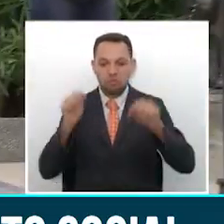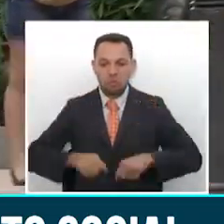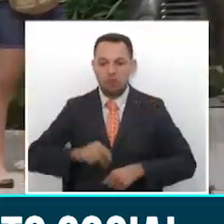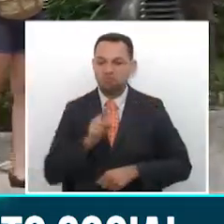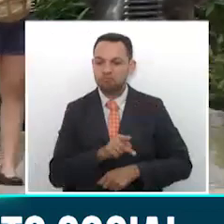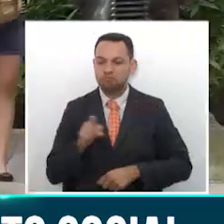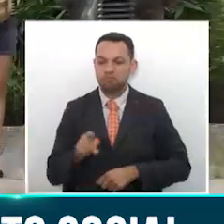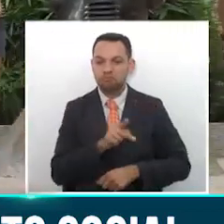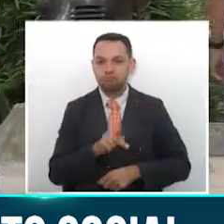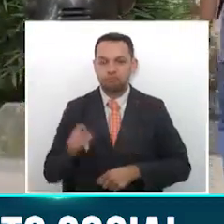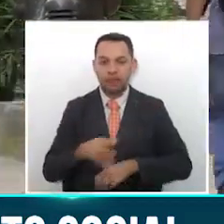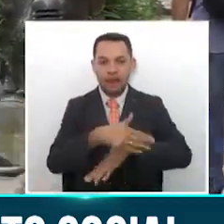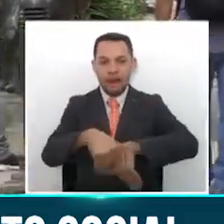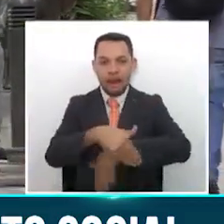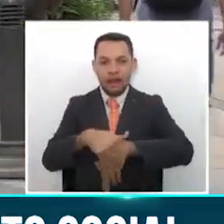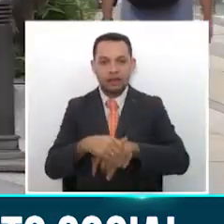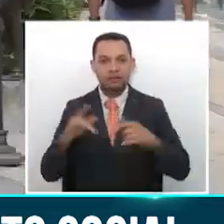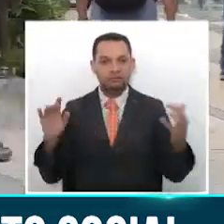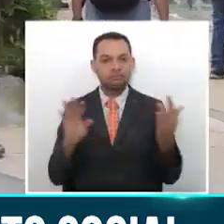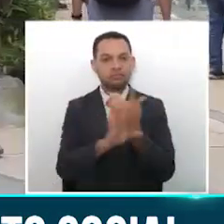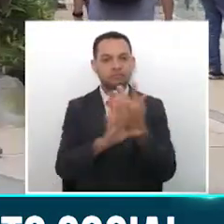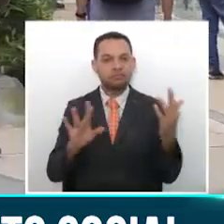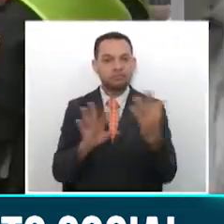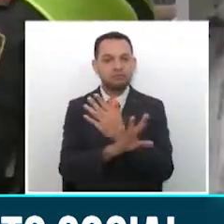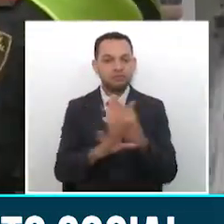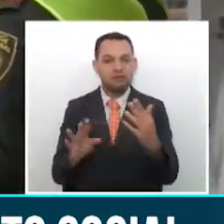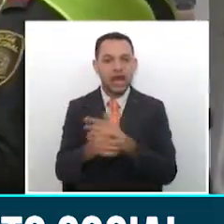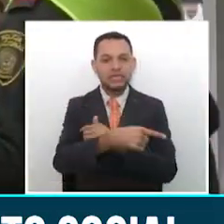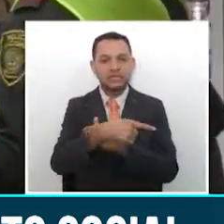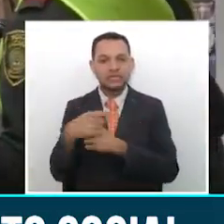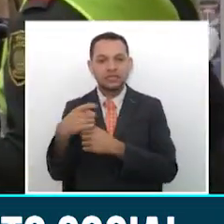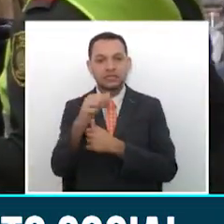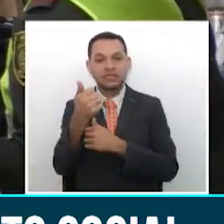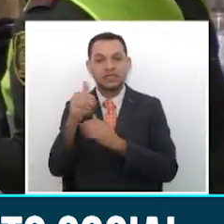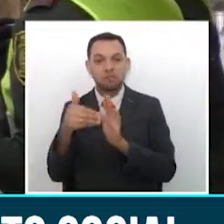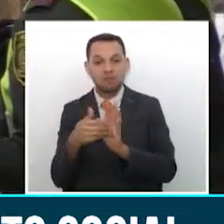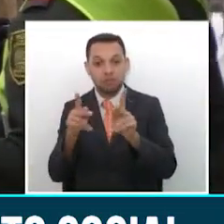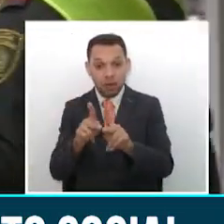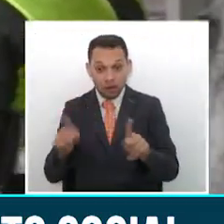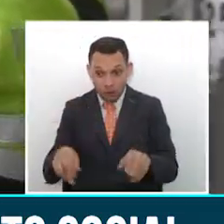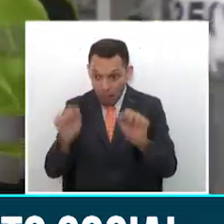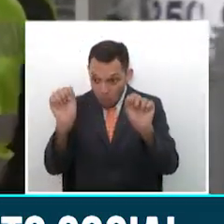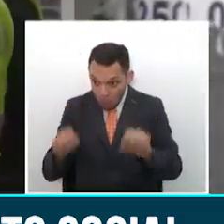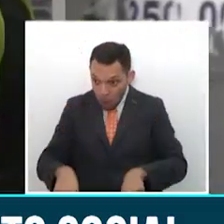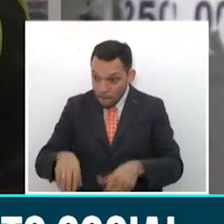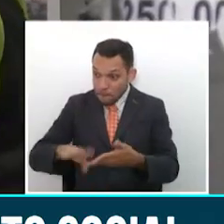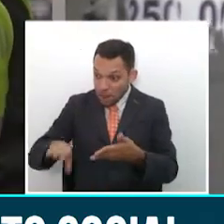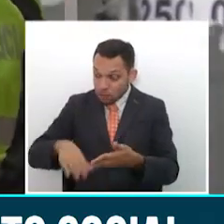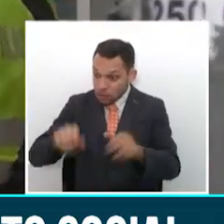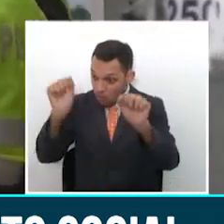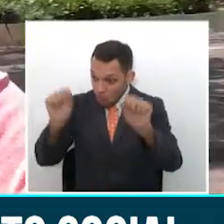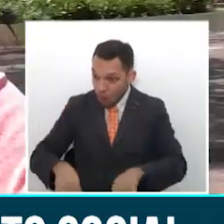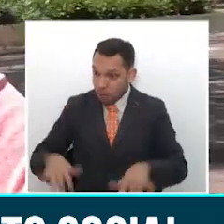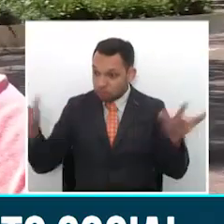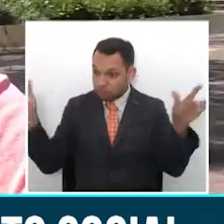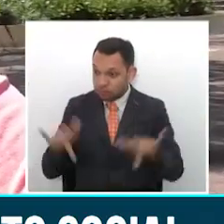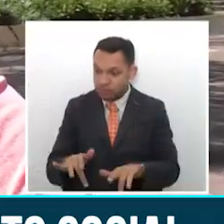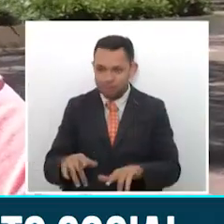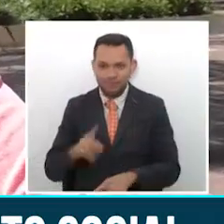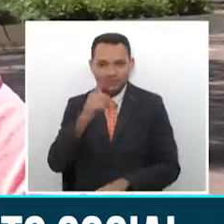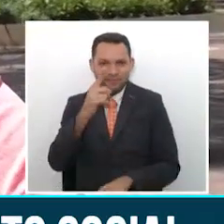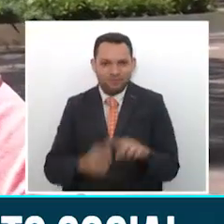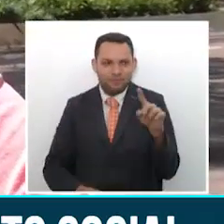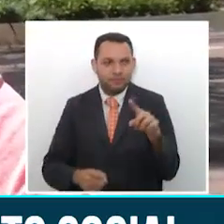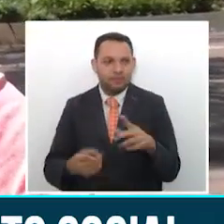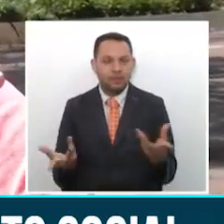autoridades, son más de 110 mil en todo el territorio quindiano y no siempre todas ellas están bajo las excepciones del gobierno nacional. La plaza de